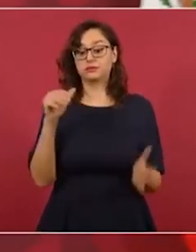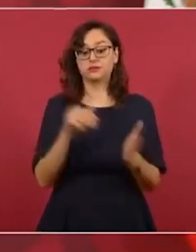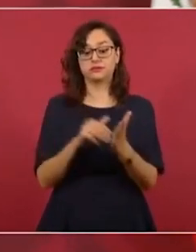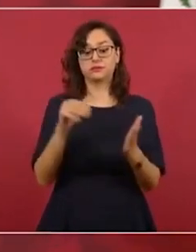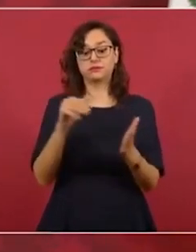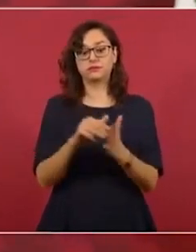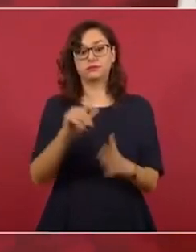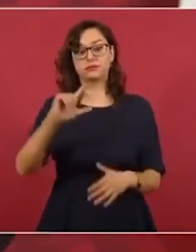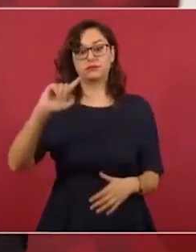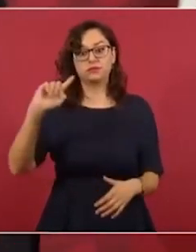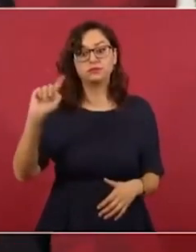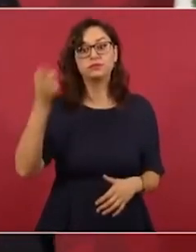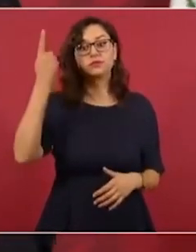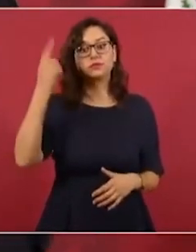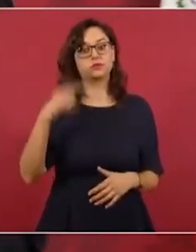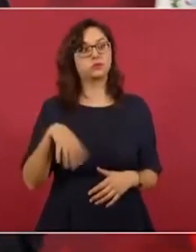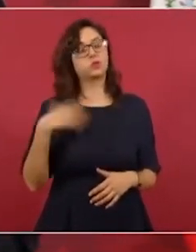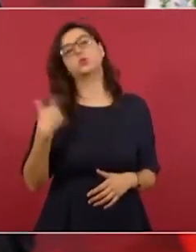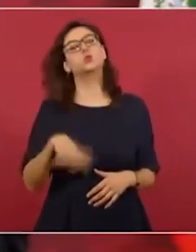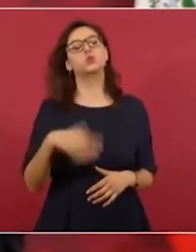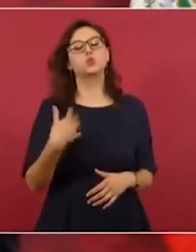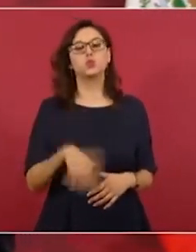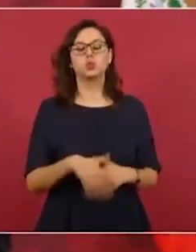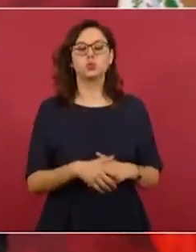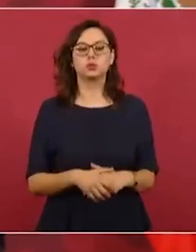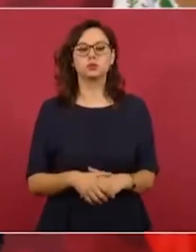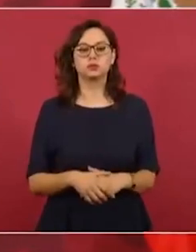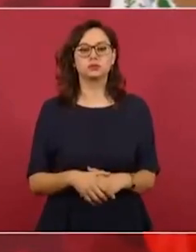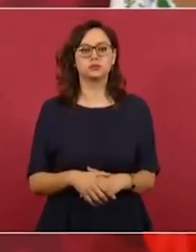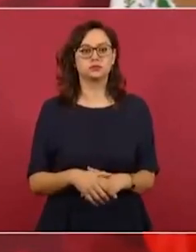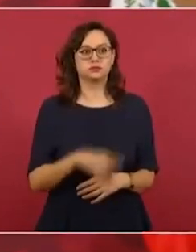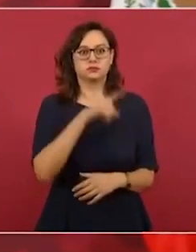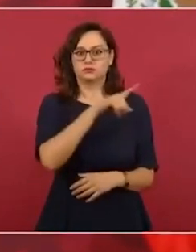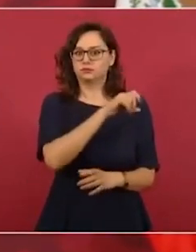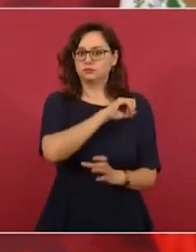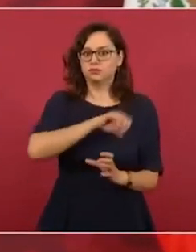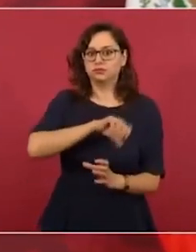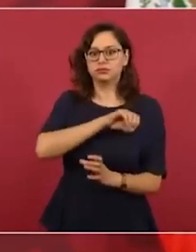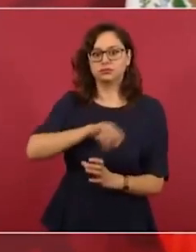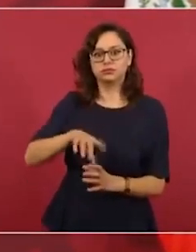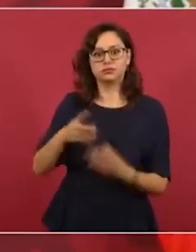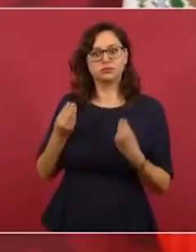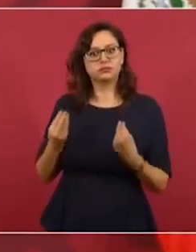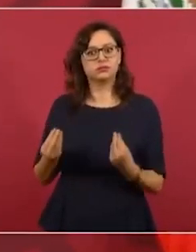fuente de ingresos de nuestro país pero en el caso de Cuba